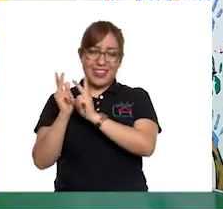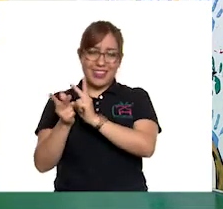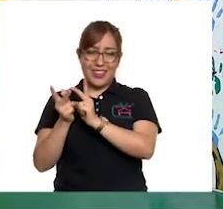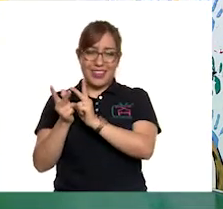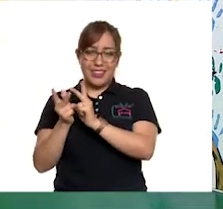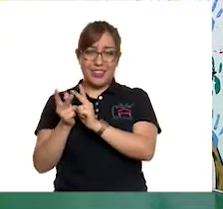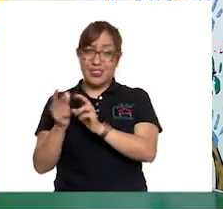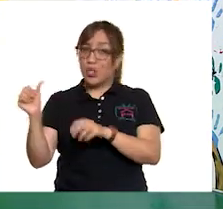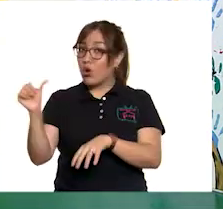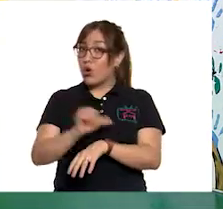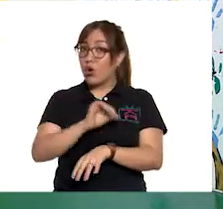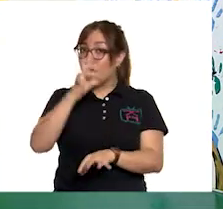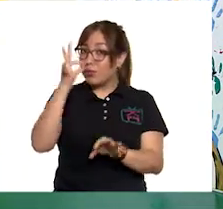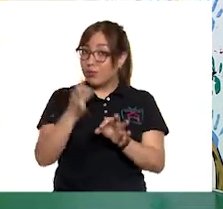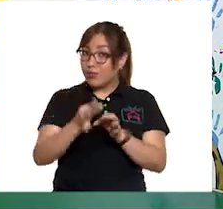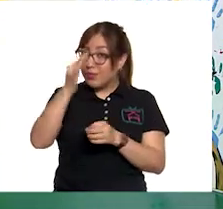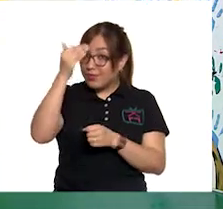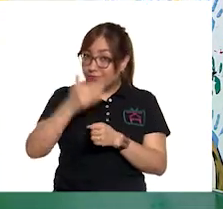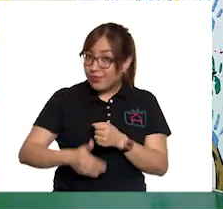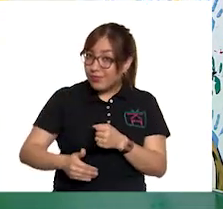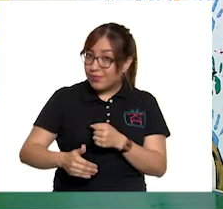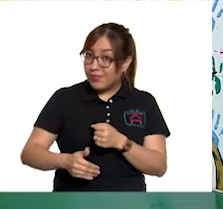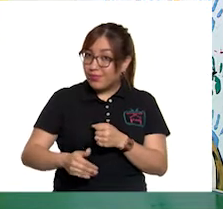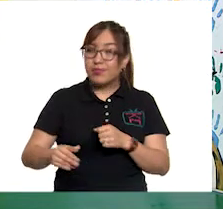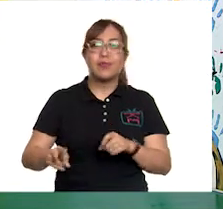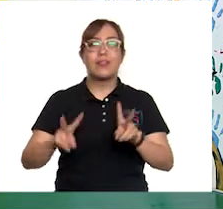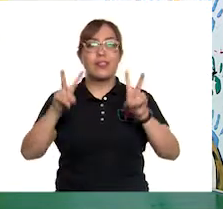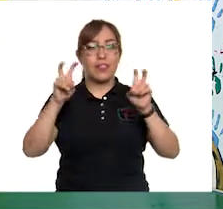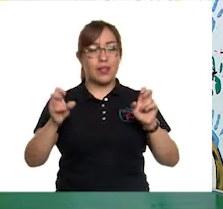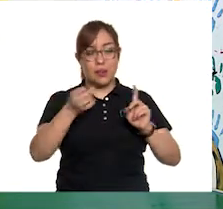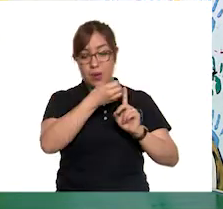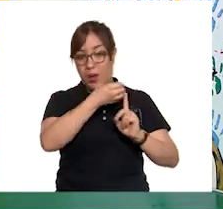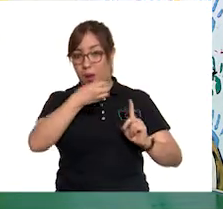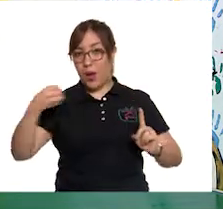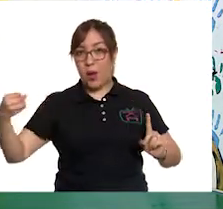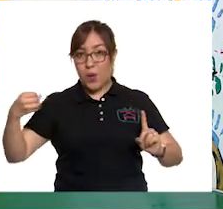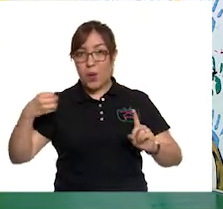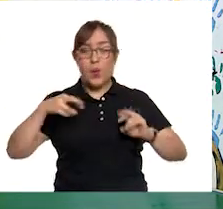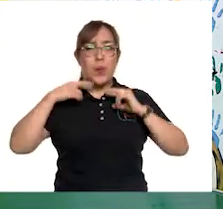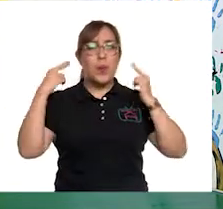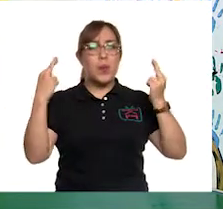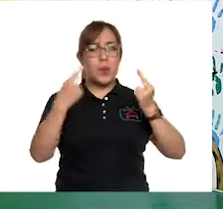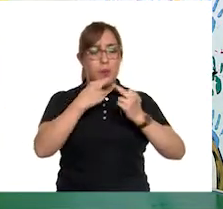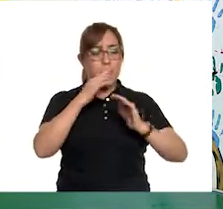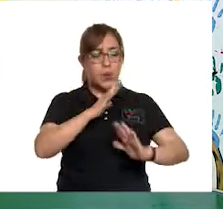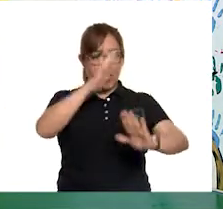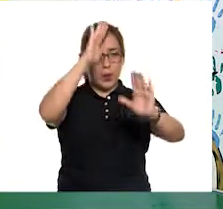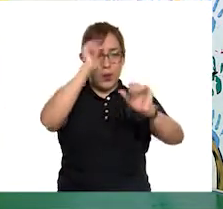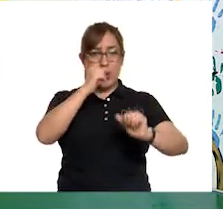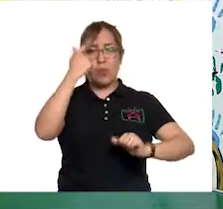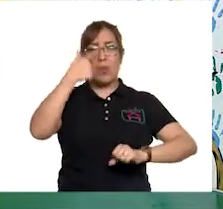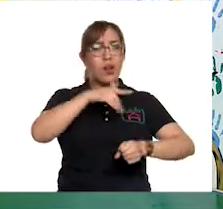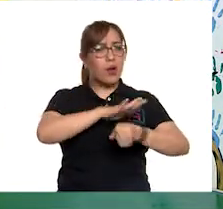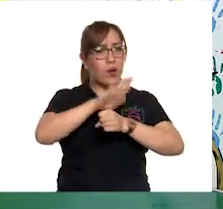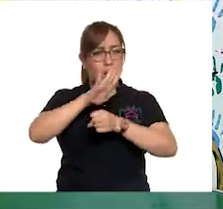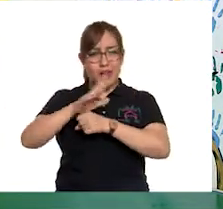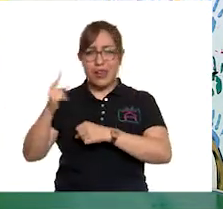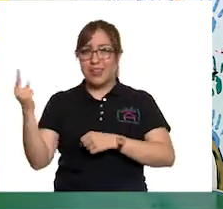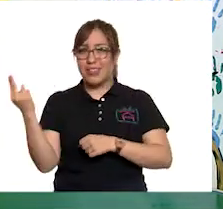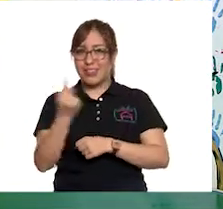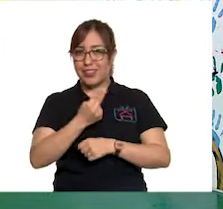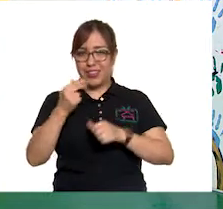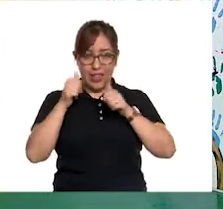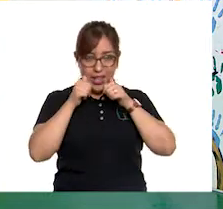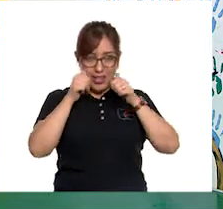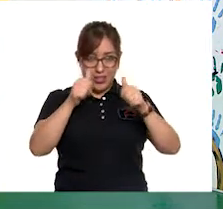Por hoy hemos terminado con Nos organizamos para atender las necesidades comunes en la clase de formación cívica y